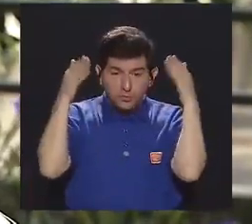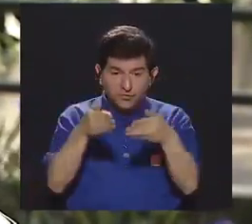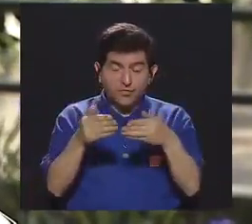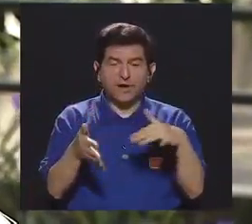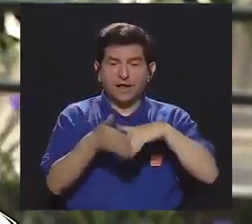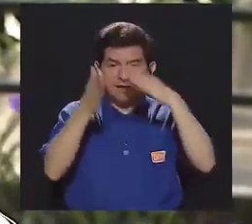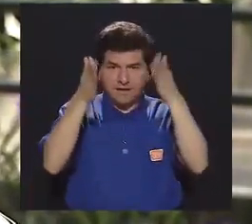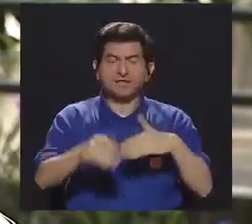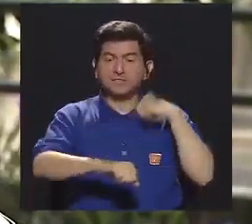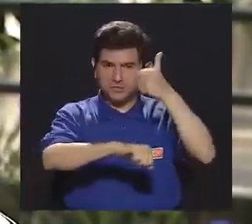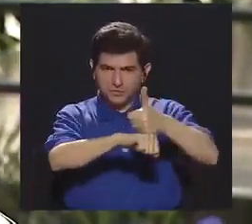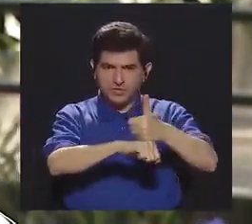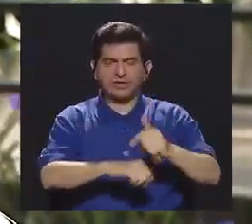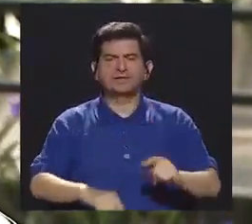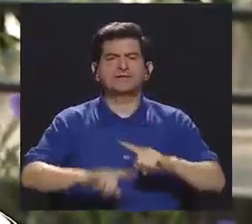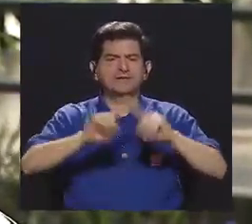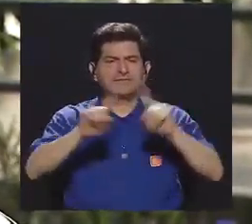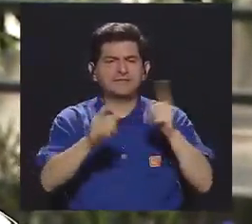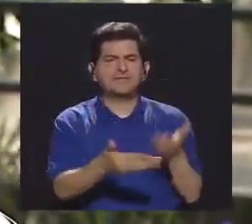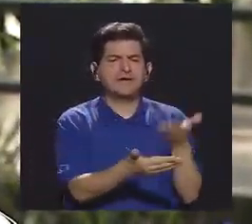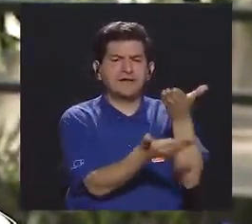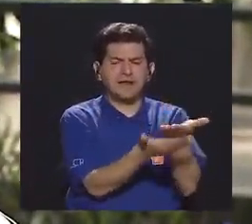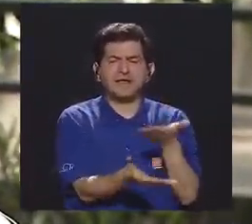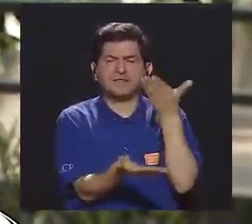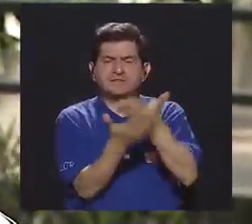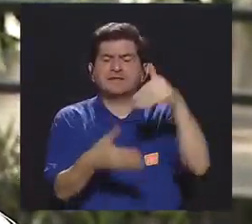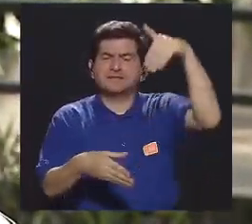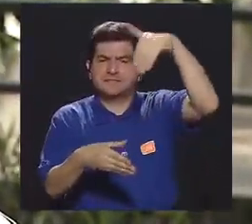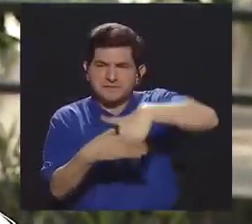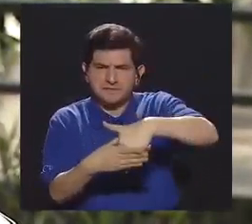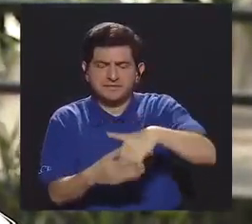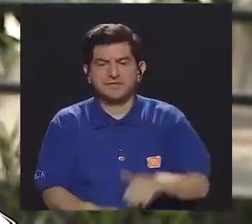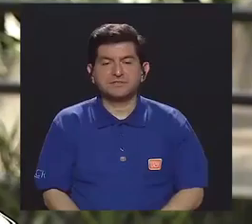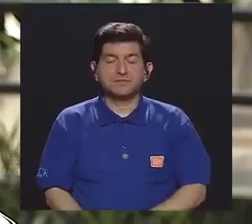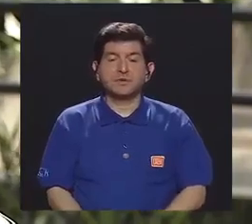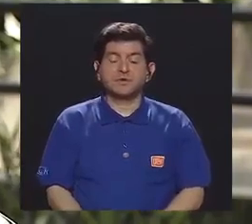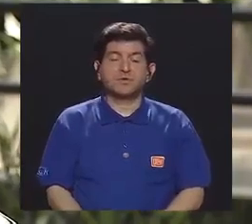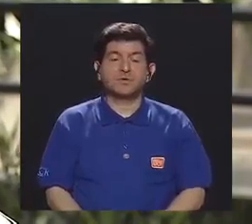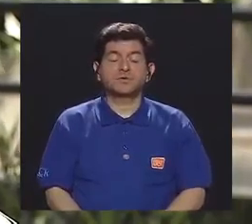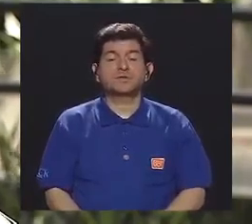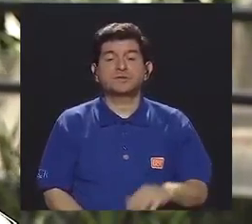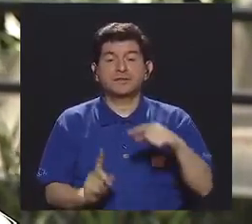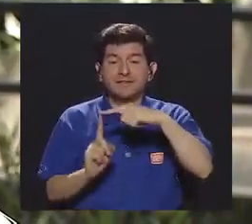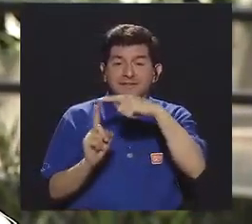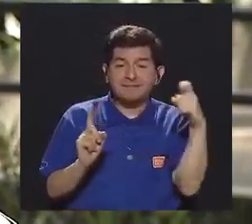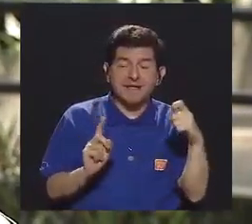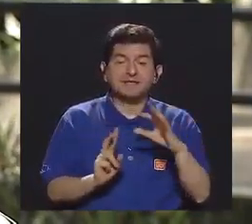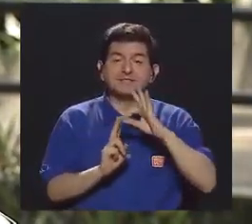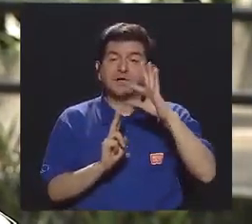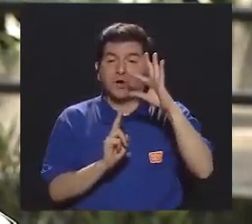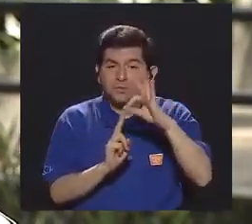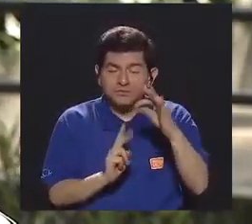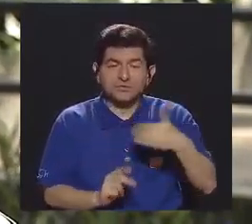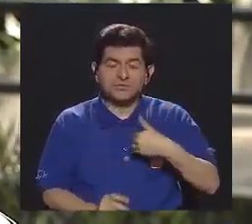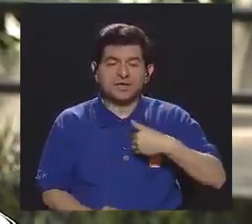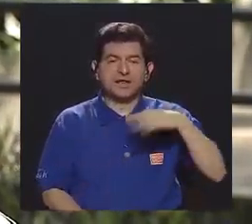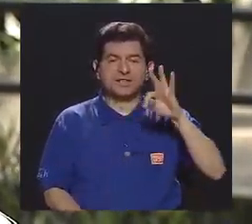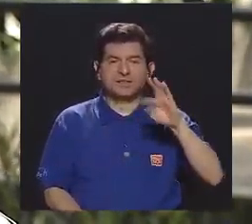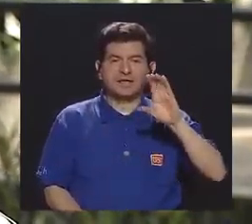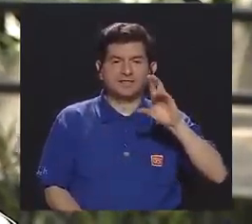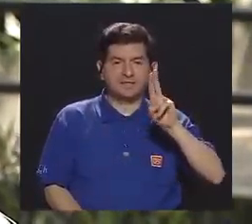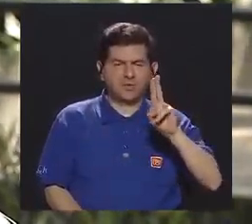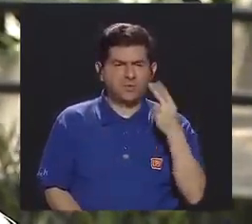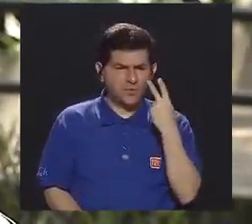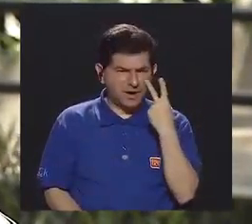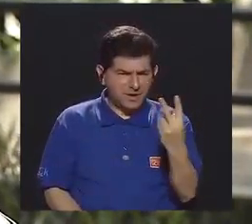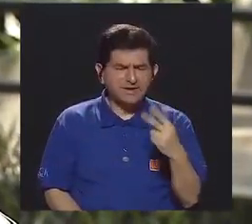focales con estos estudiantes, formulamos una serie de propuestas de intervención desde las posibilidades del TCU, ¿verdad? Con